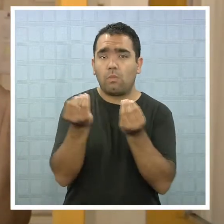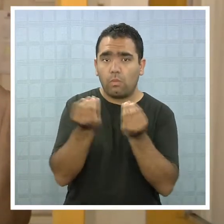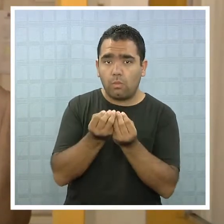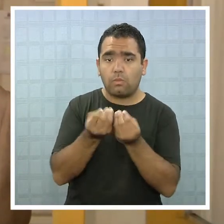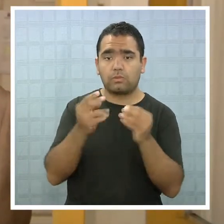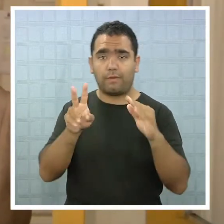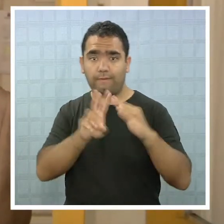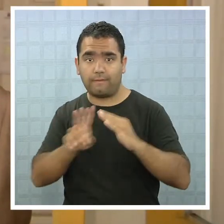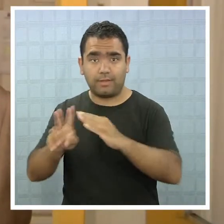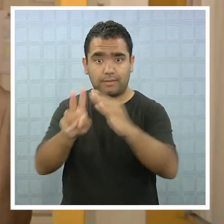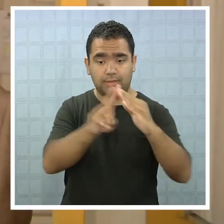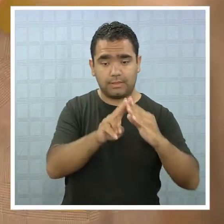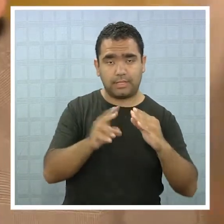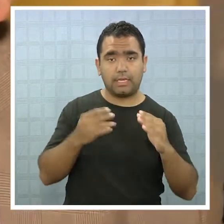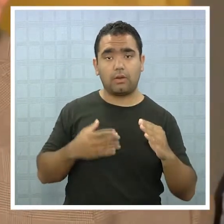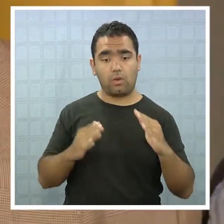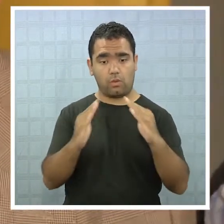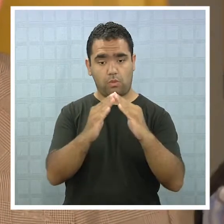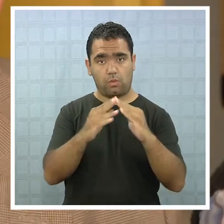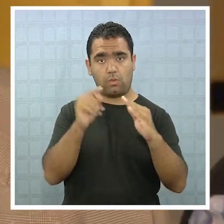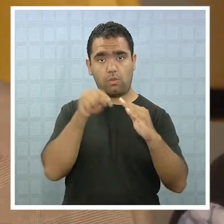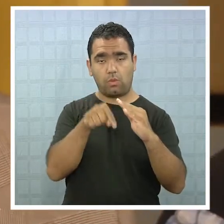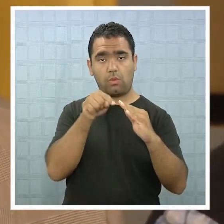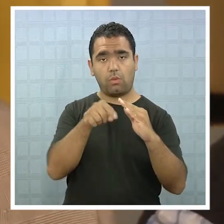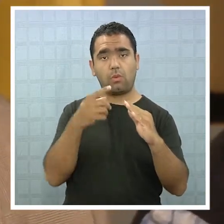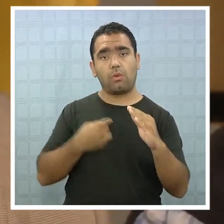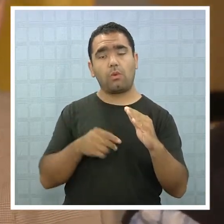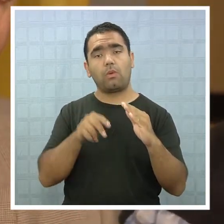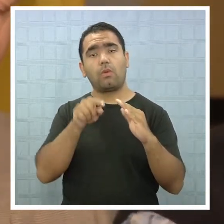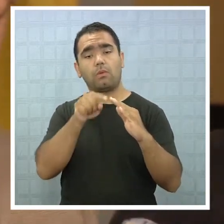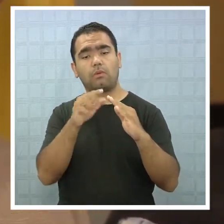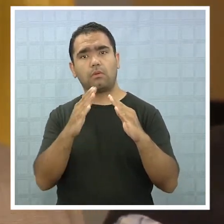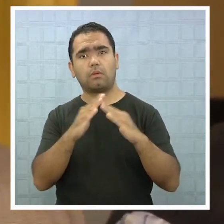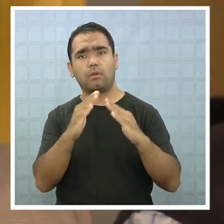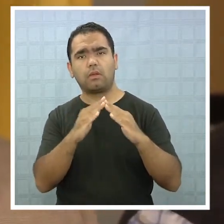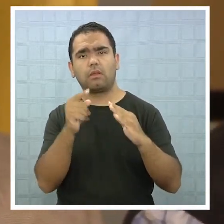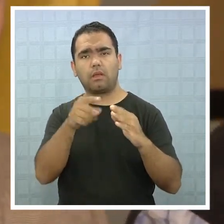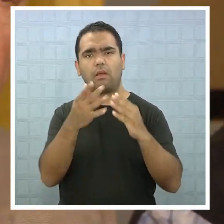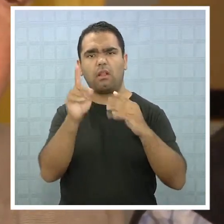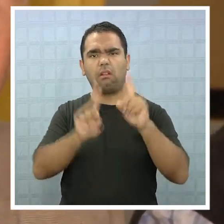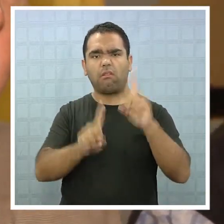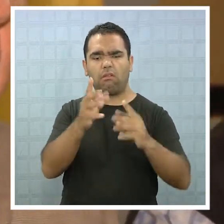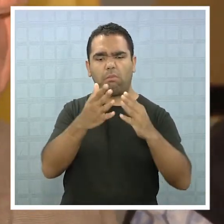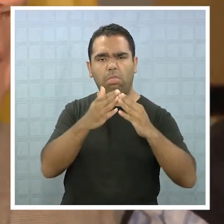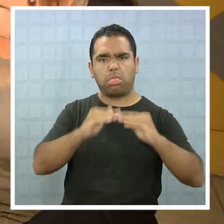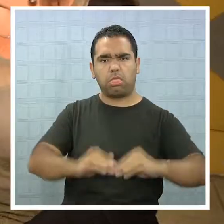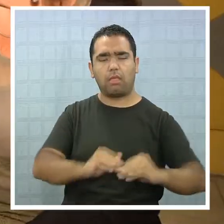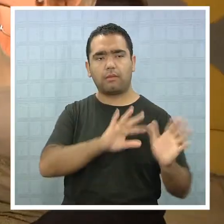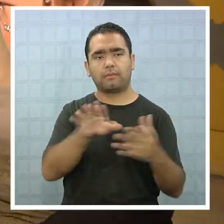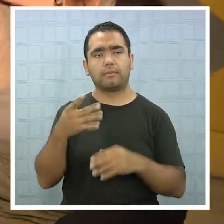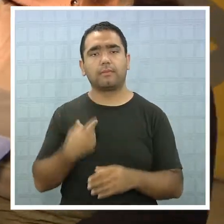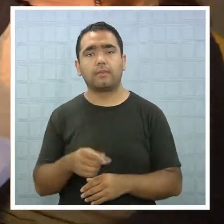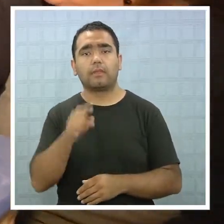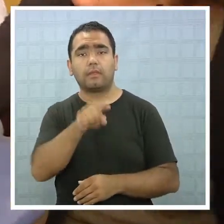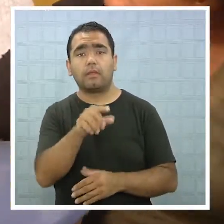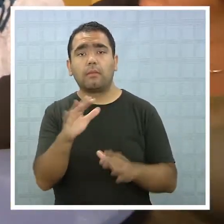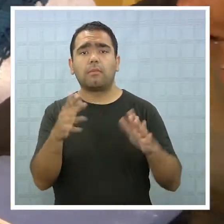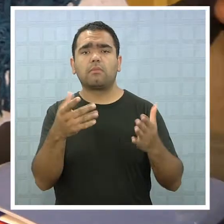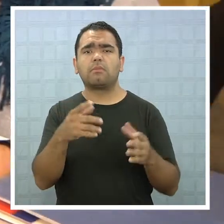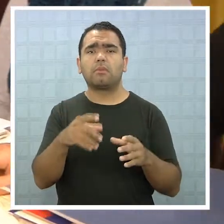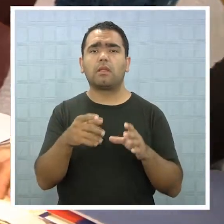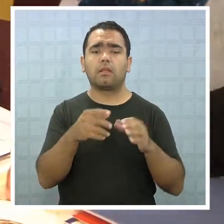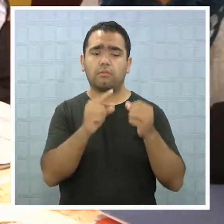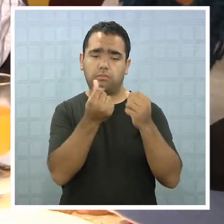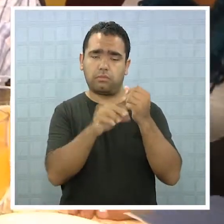sedes sociales han quedado con daño. Las áreas de postulación son de fortalecimiento de organizaciones sociales, con financiamiento